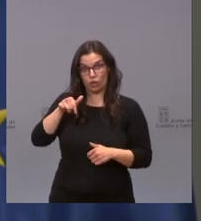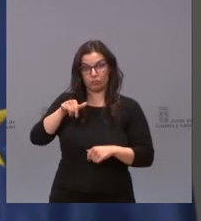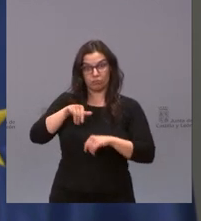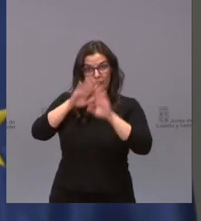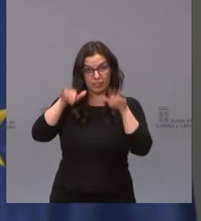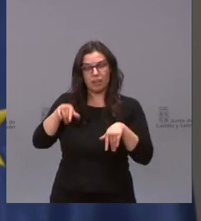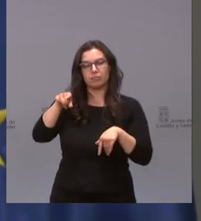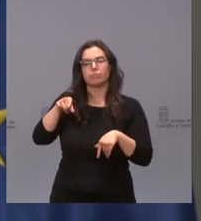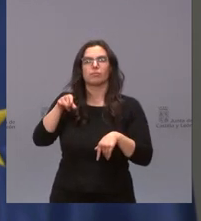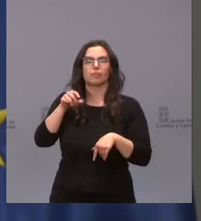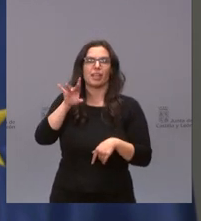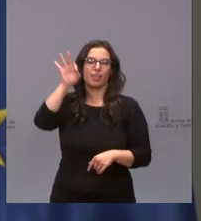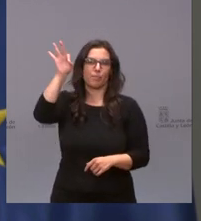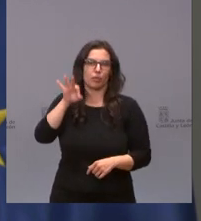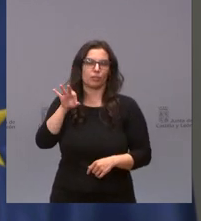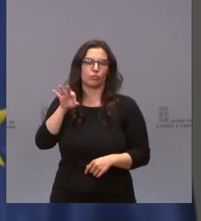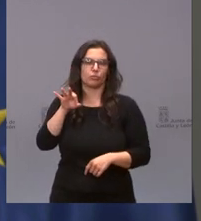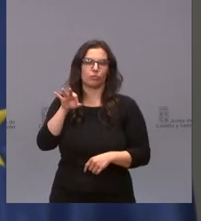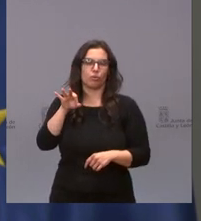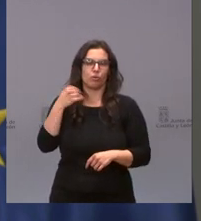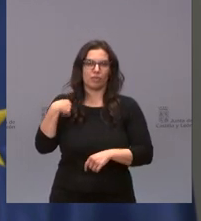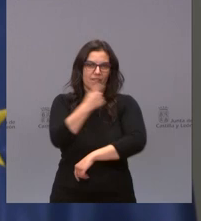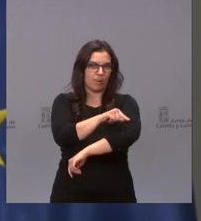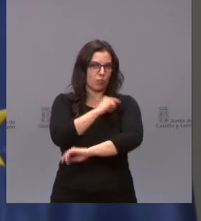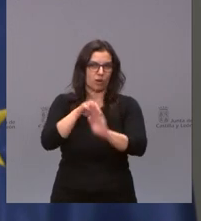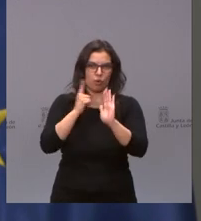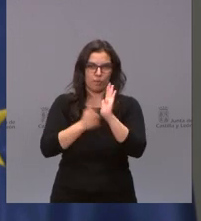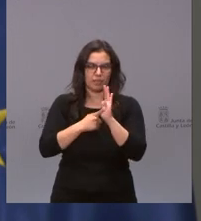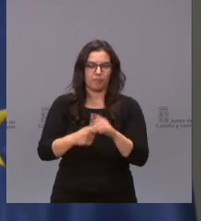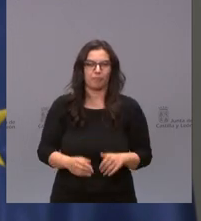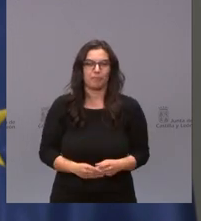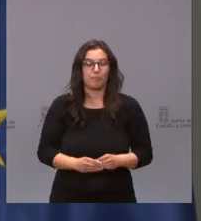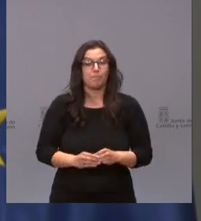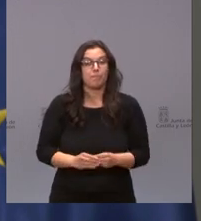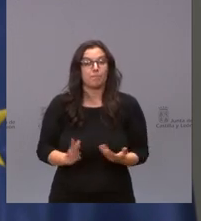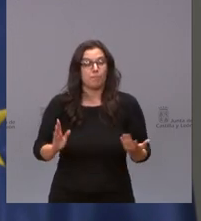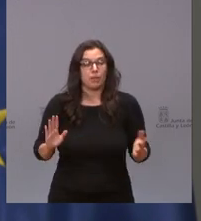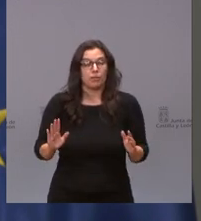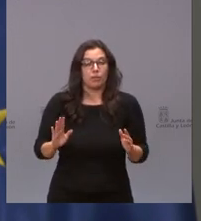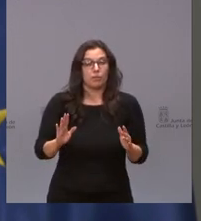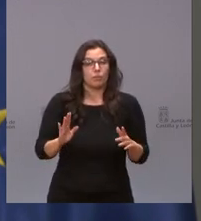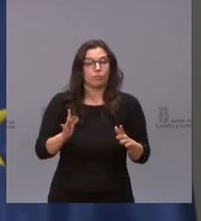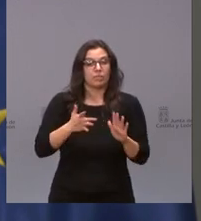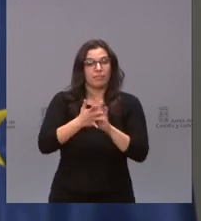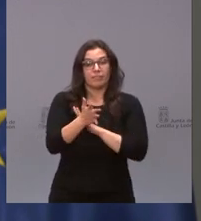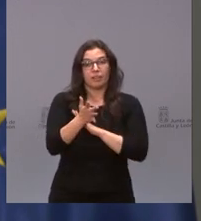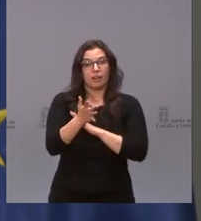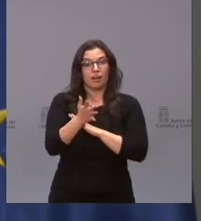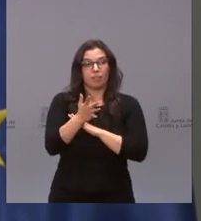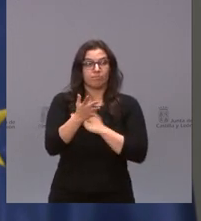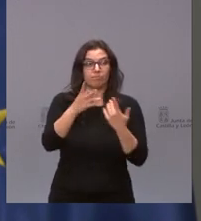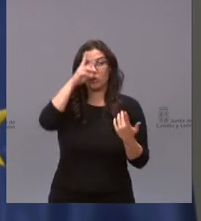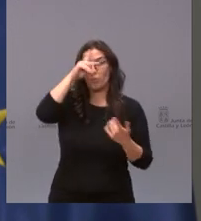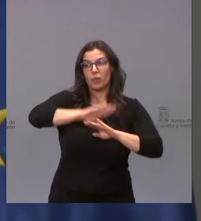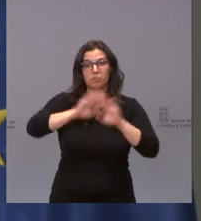recibido su dosis completa. Pero eso no aleja la preocupación